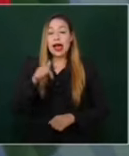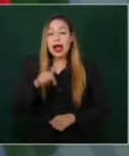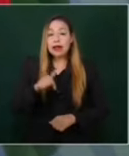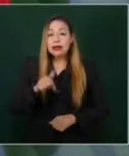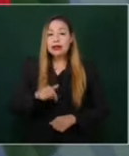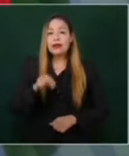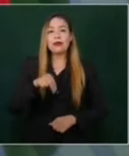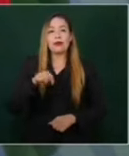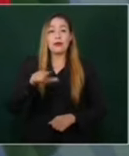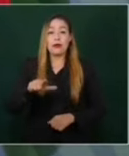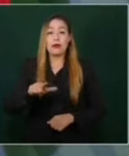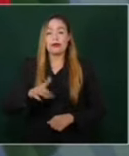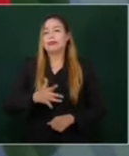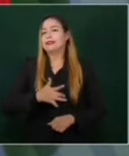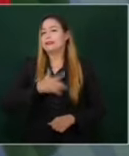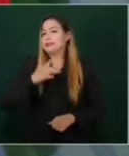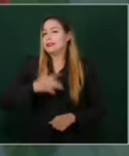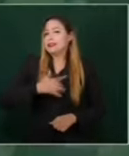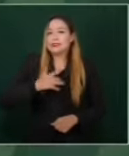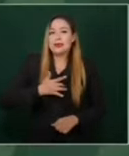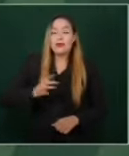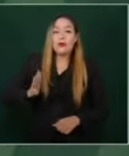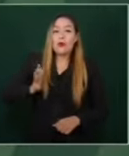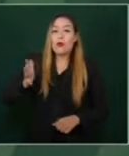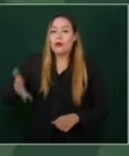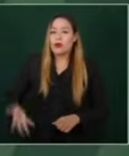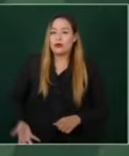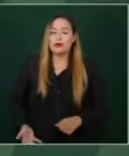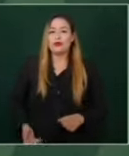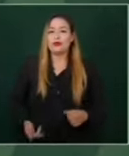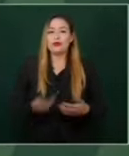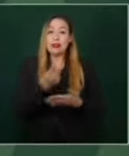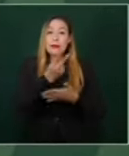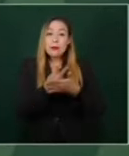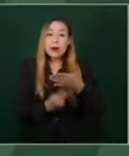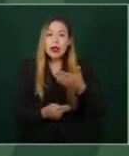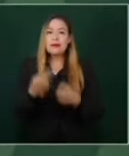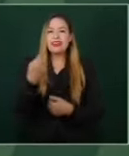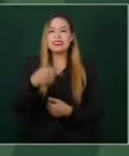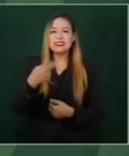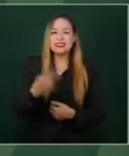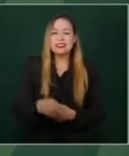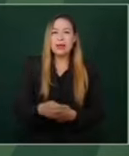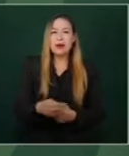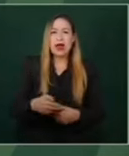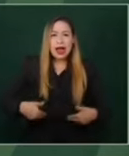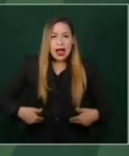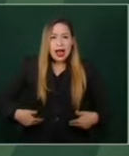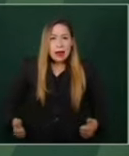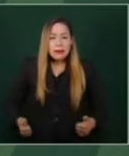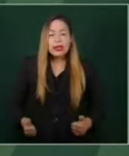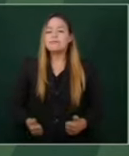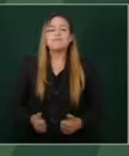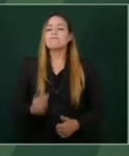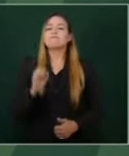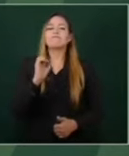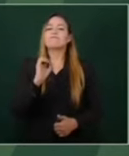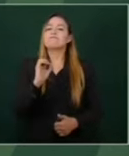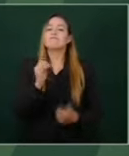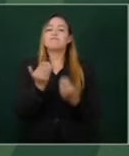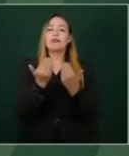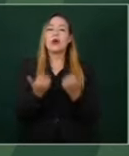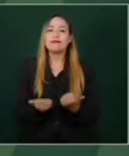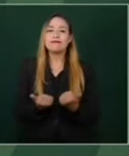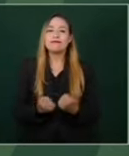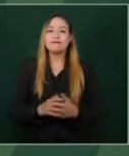muy orgullosos del programa Hambre Cero. Este programa va a apoyar